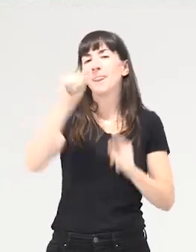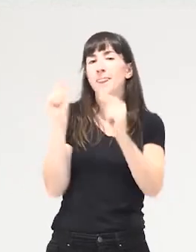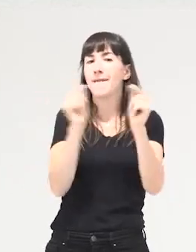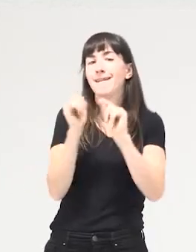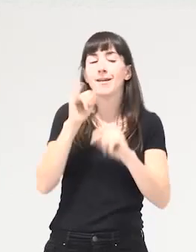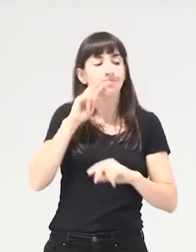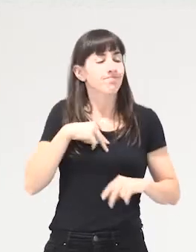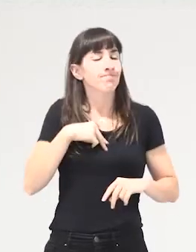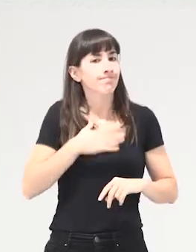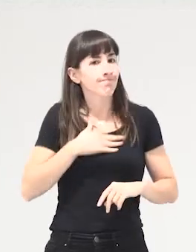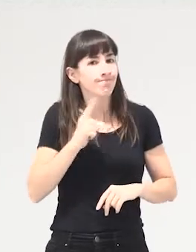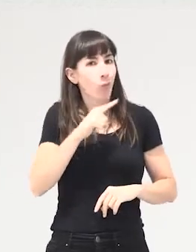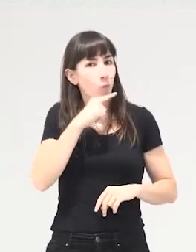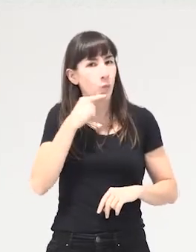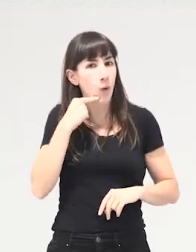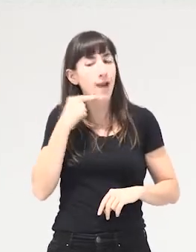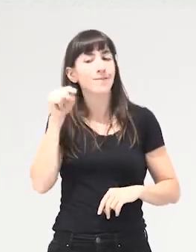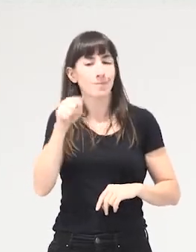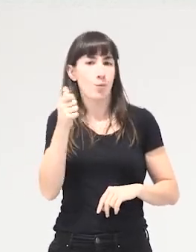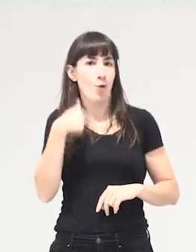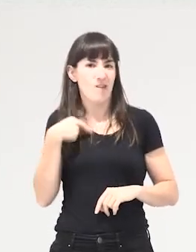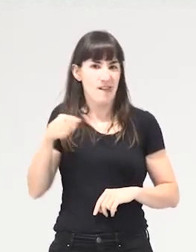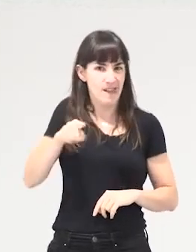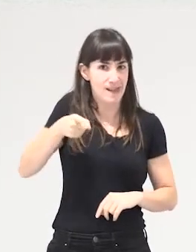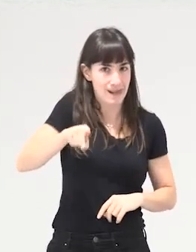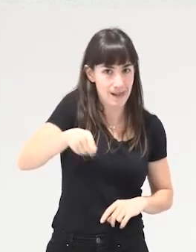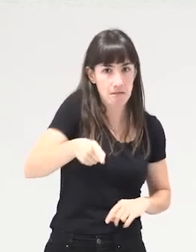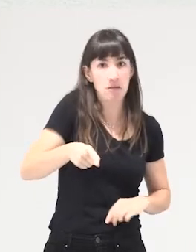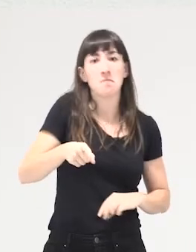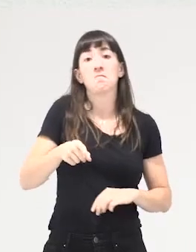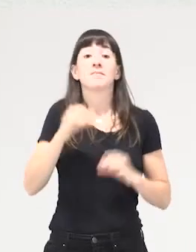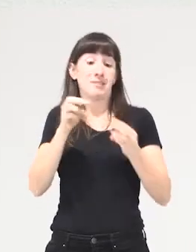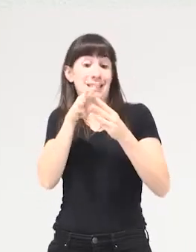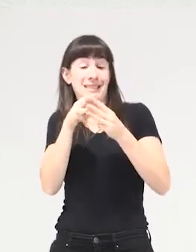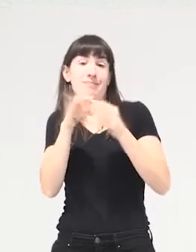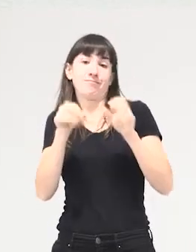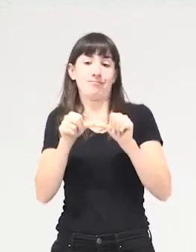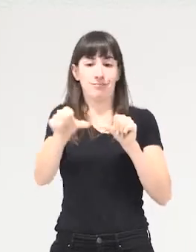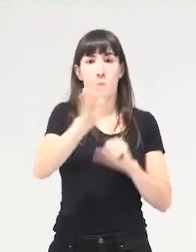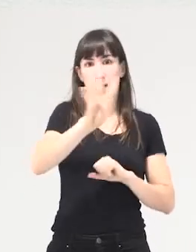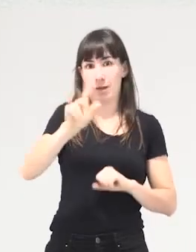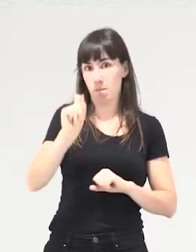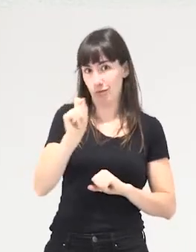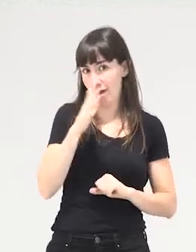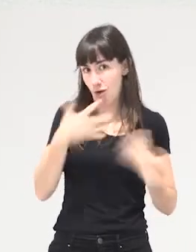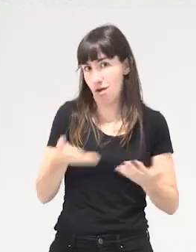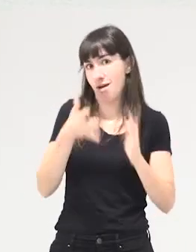todavía. Entonces, bueno, eso es lo que querría compartir con vosotras, pues eso, en los siguientes más o menos 45 minutos, ¿vale? Entonces,